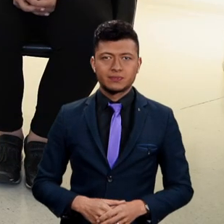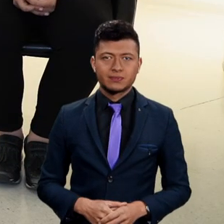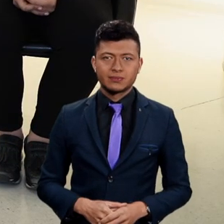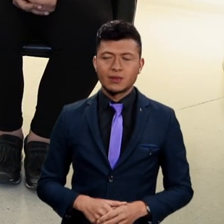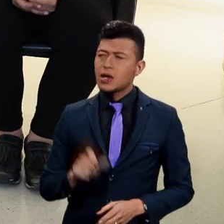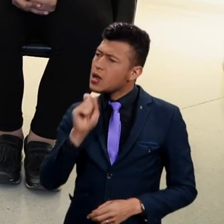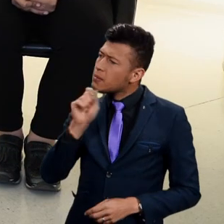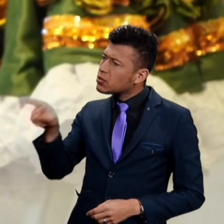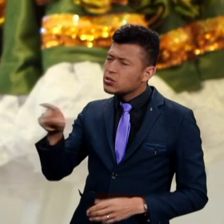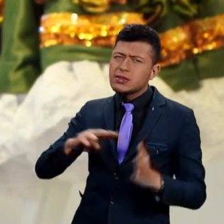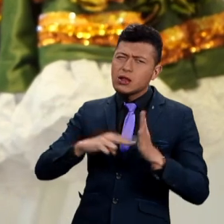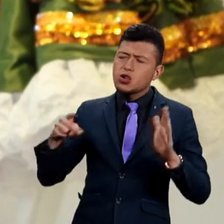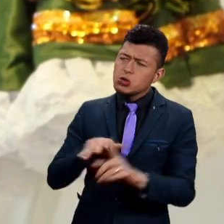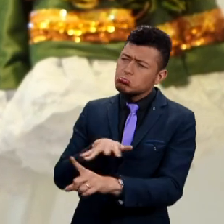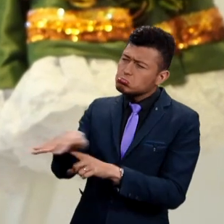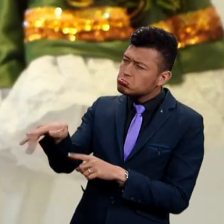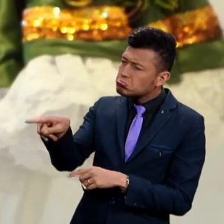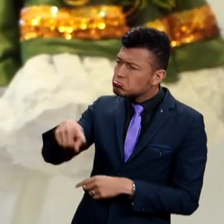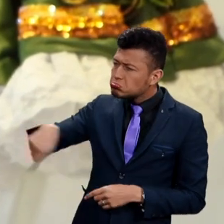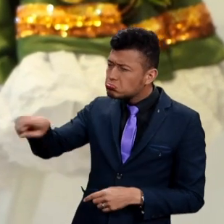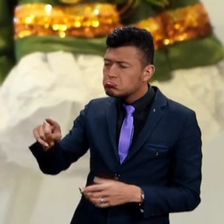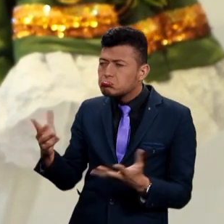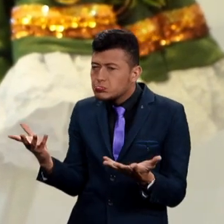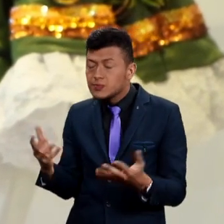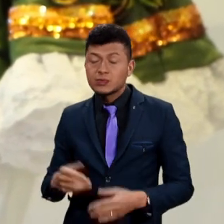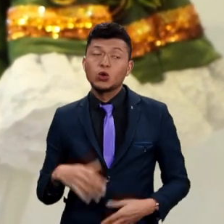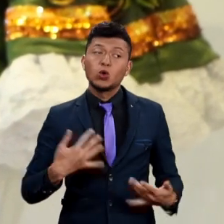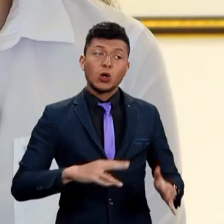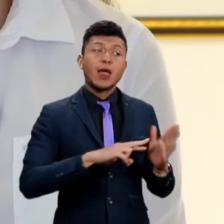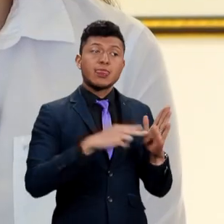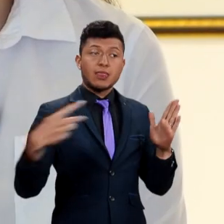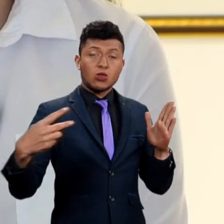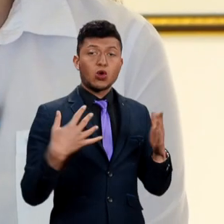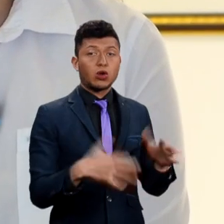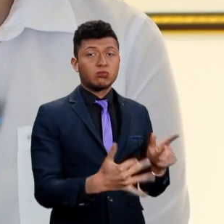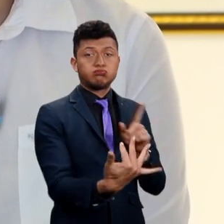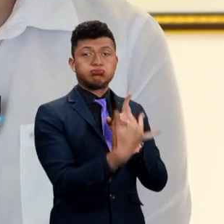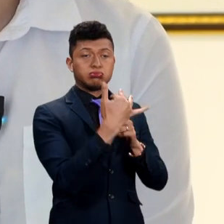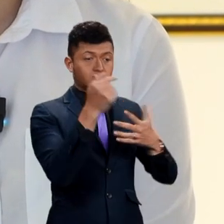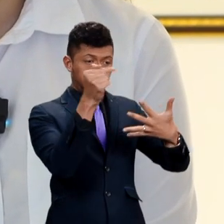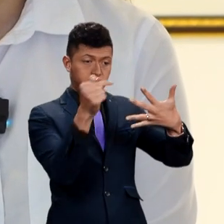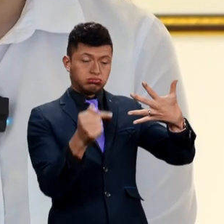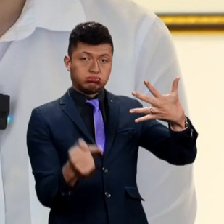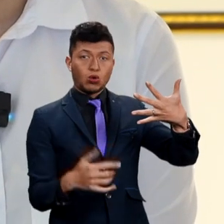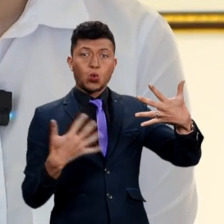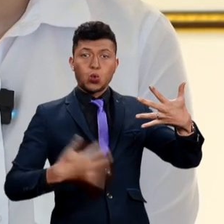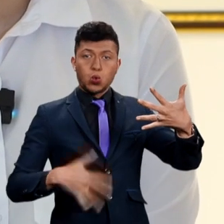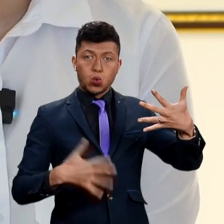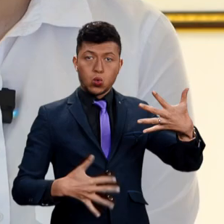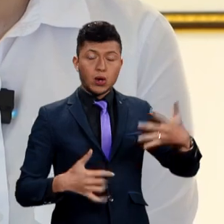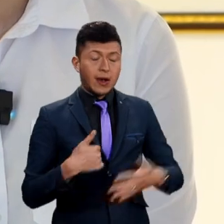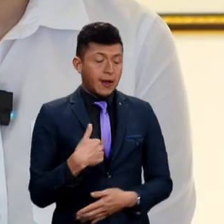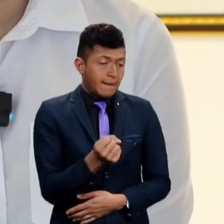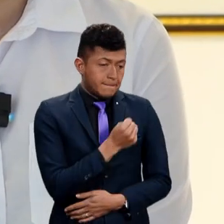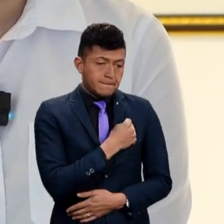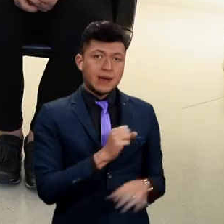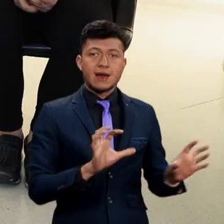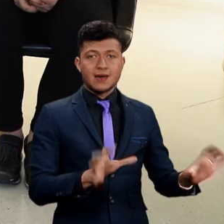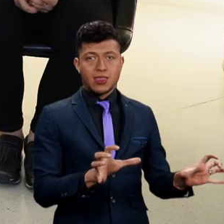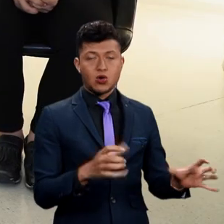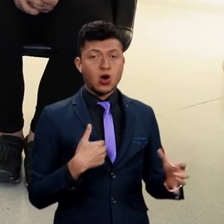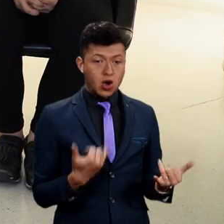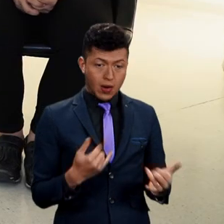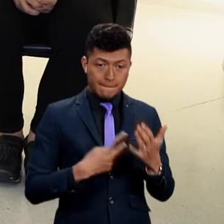la tecnología en ti? ¿Qué es lo que más te gusta? Bueno, la tecnología influye en mí en muchas cosas. A mí me encanta la radio.